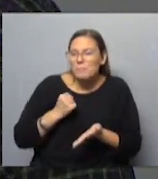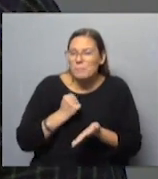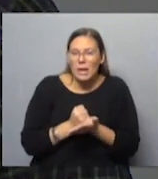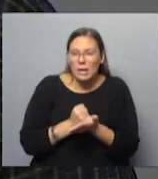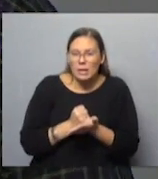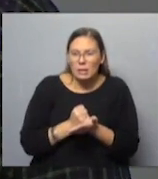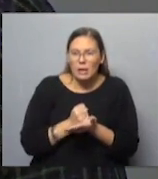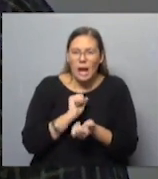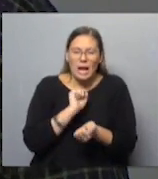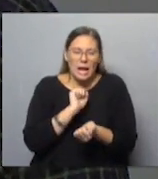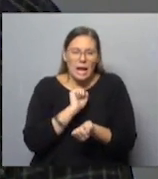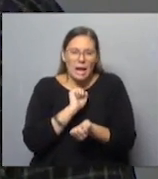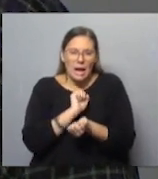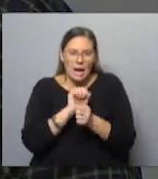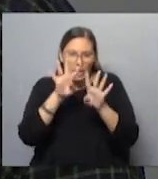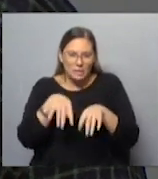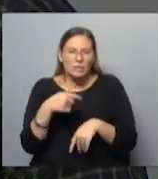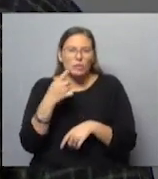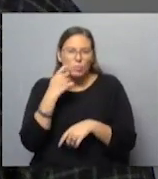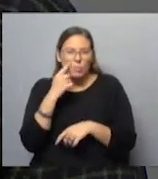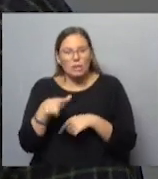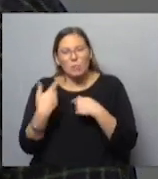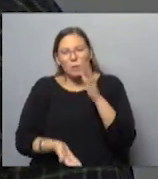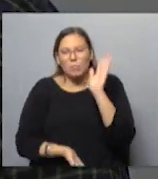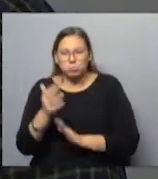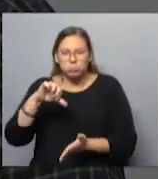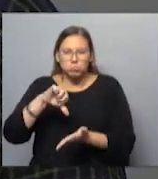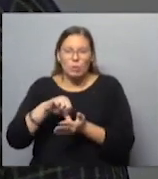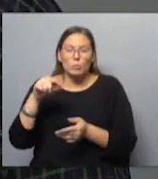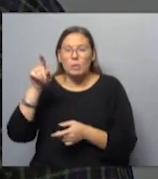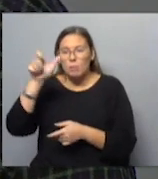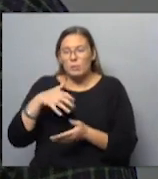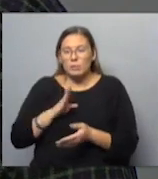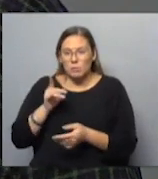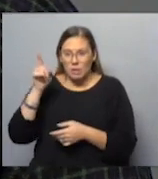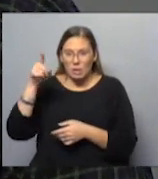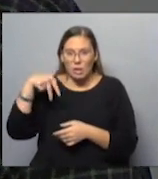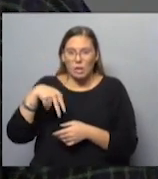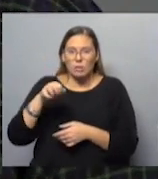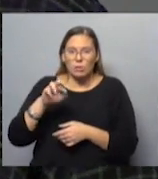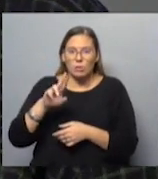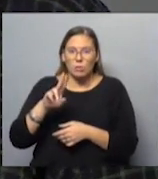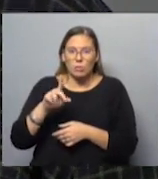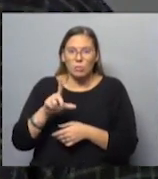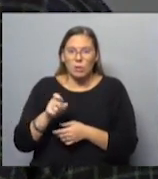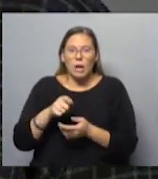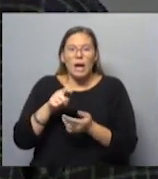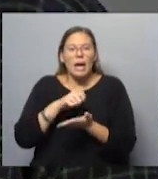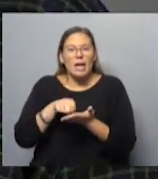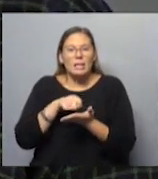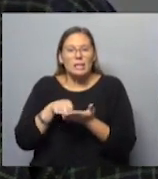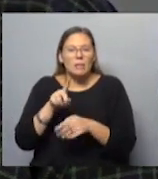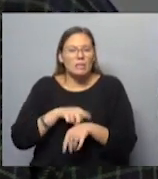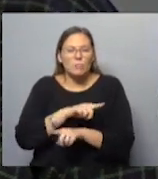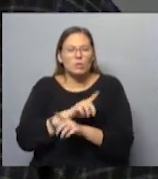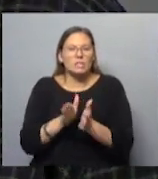la cárcel de su padre, el posterior exilio. Y una autora noruega, Lene Terese Taigen, escribe El tiempo sin libros, que es una obra